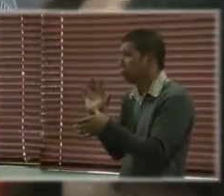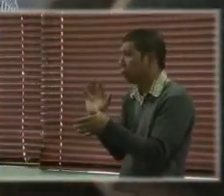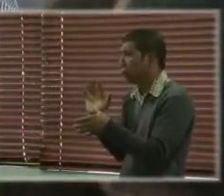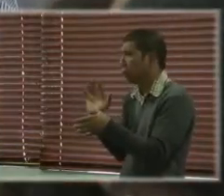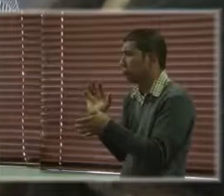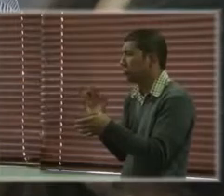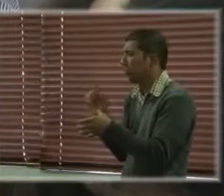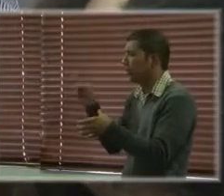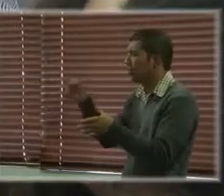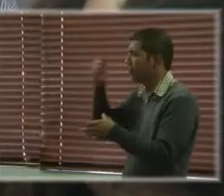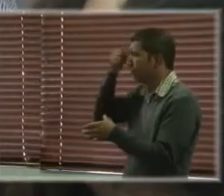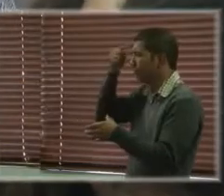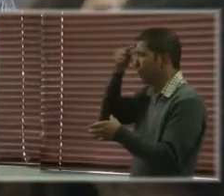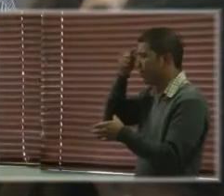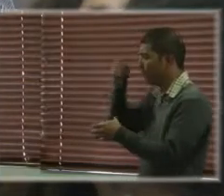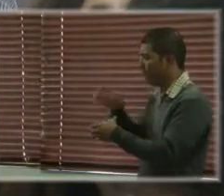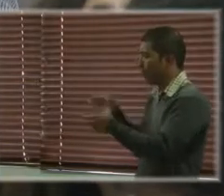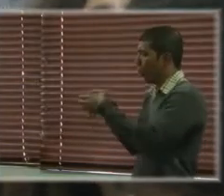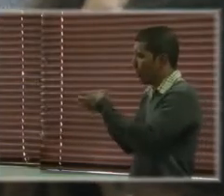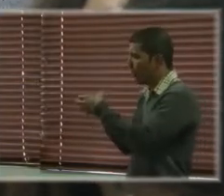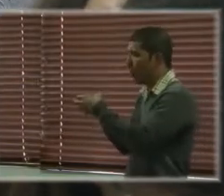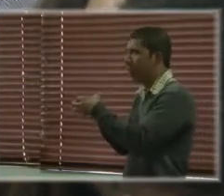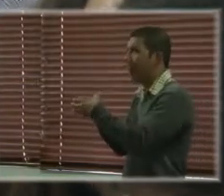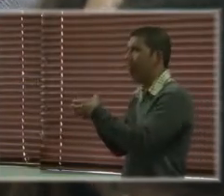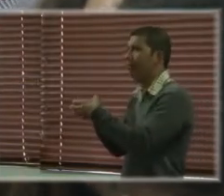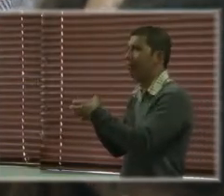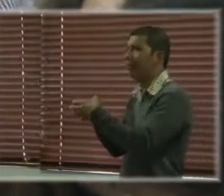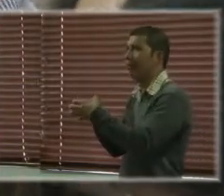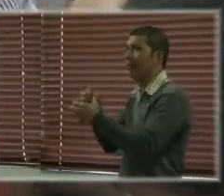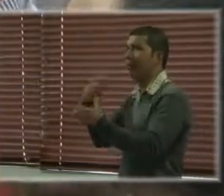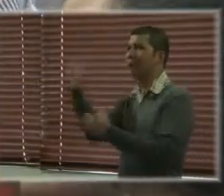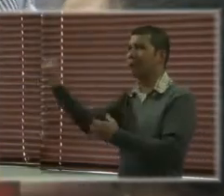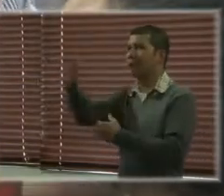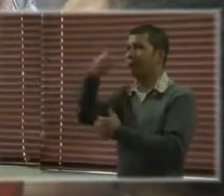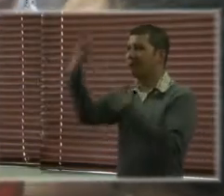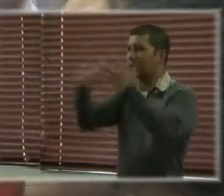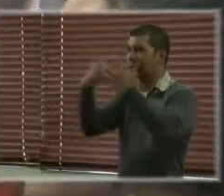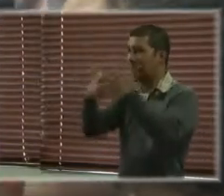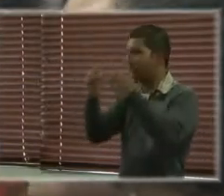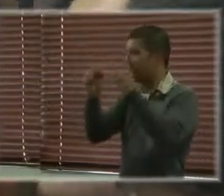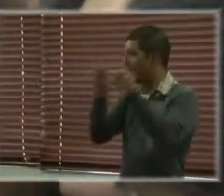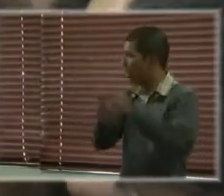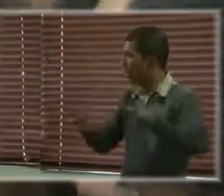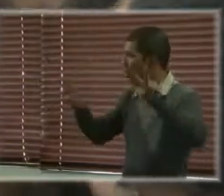con el resto del sistema de Naciones Unidas?